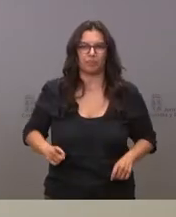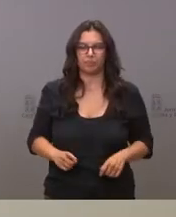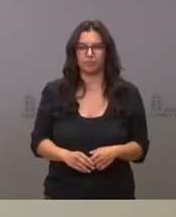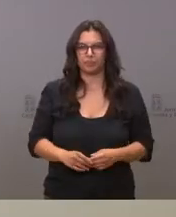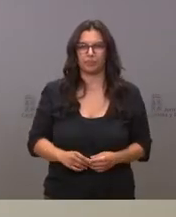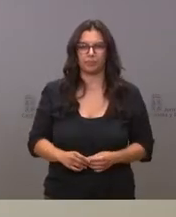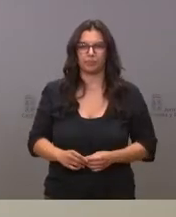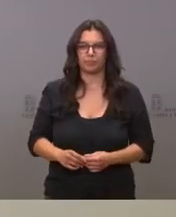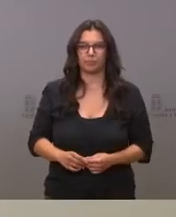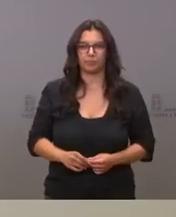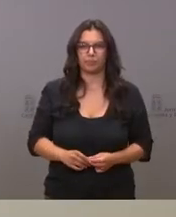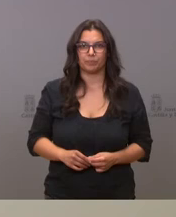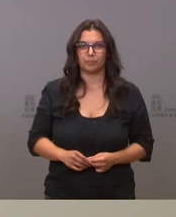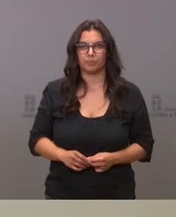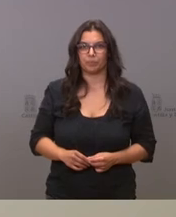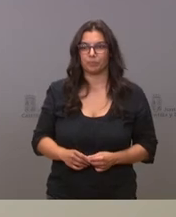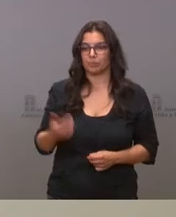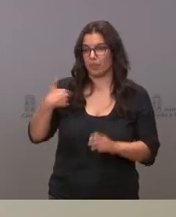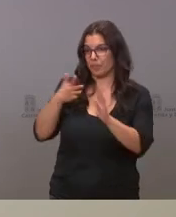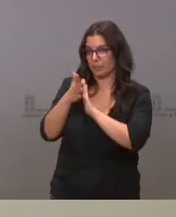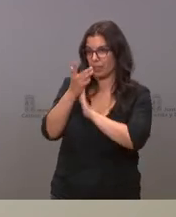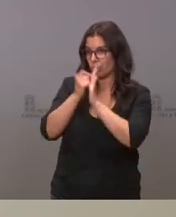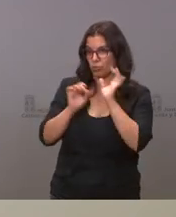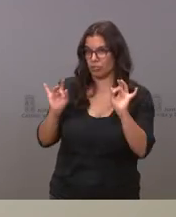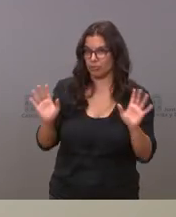en los términos en los que acabo de expresárselo sí